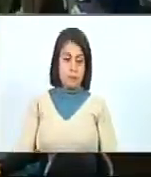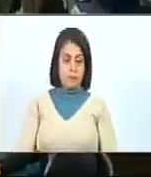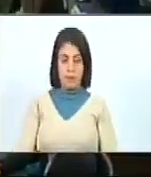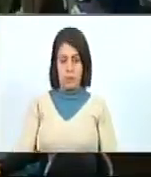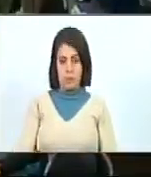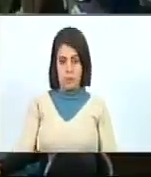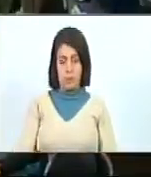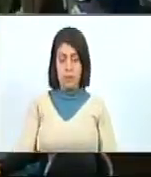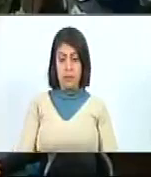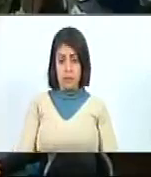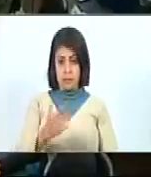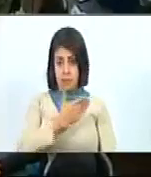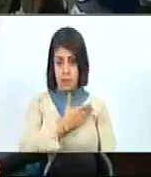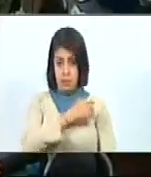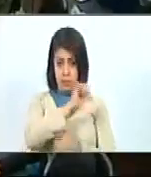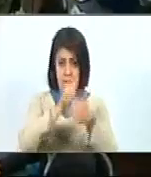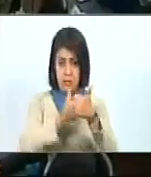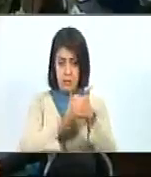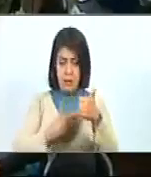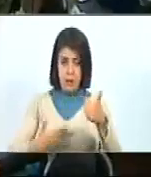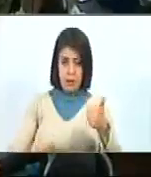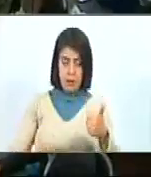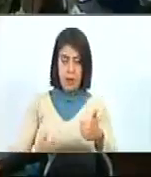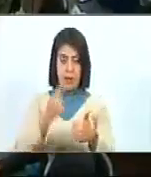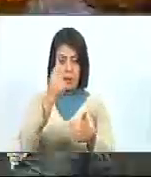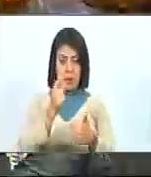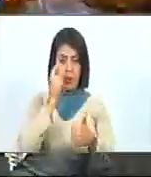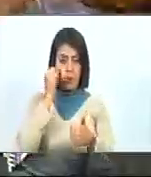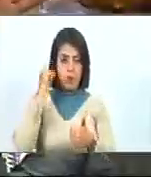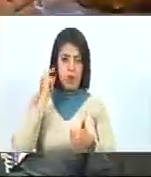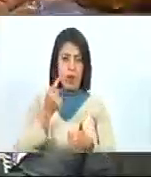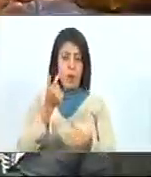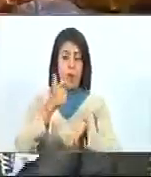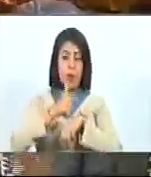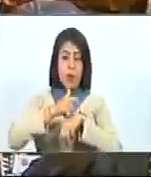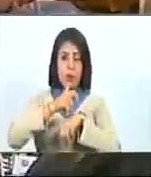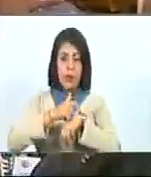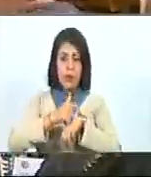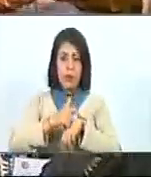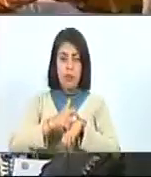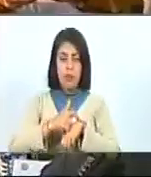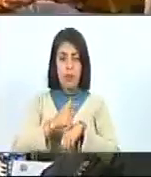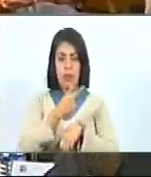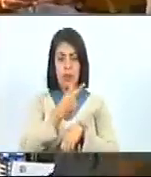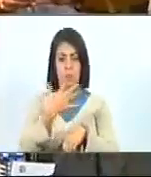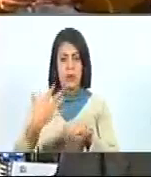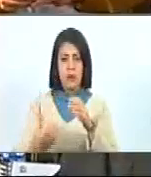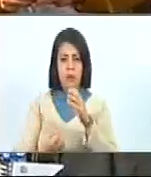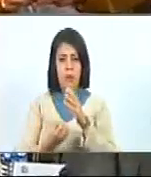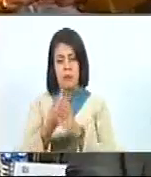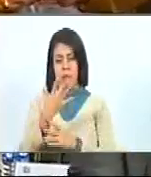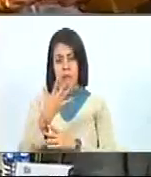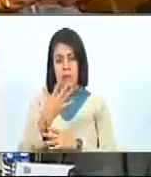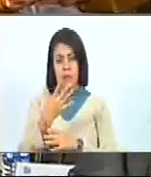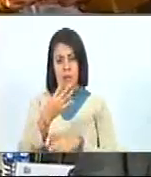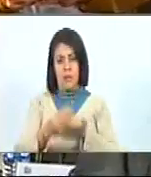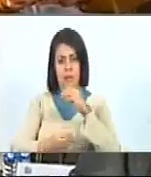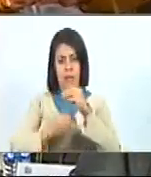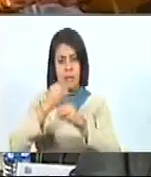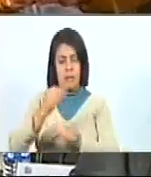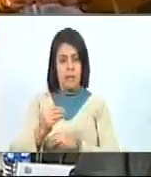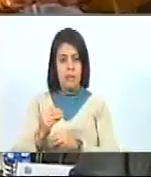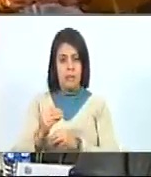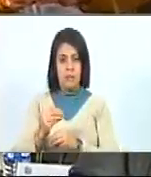Vicepresidentes, diputadas, diputados, dentro de unas pocas horas, el 25 de mayo, se va a